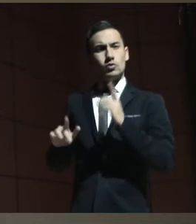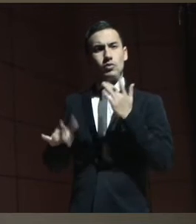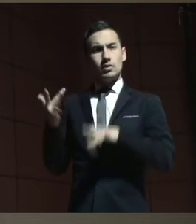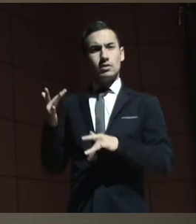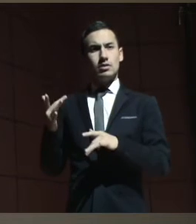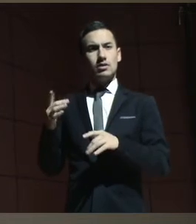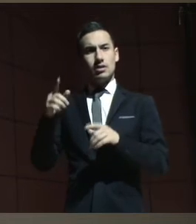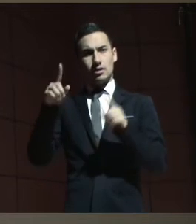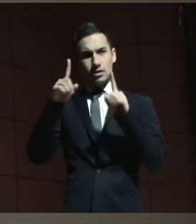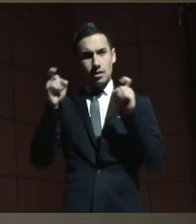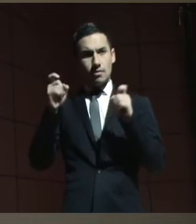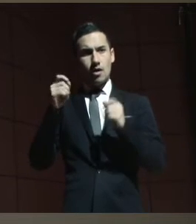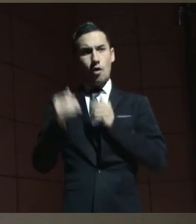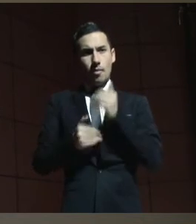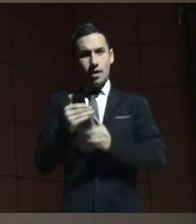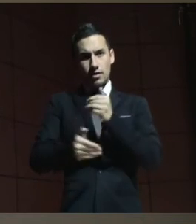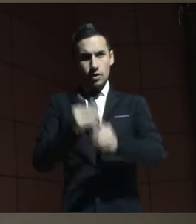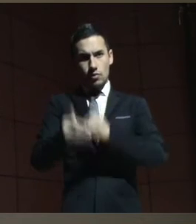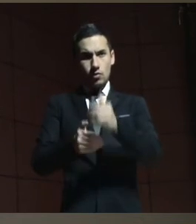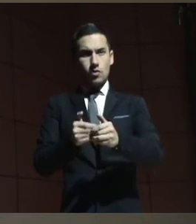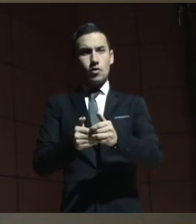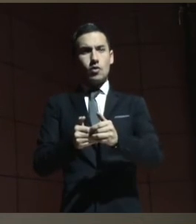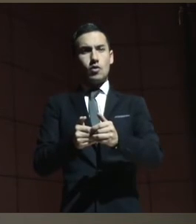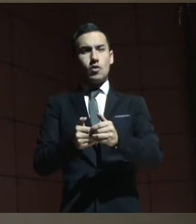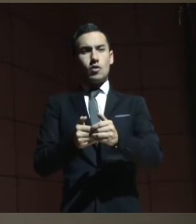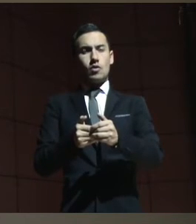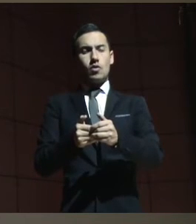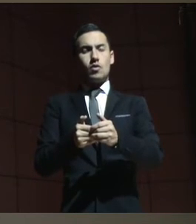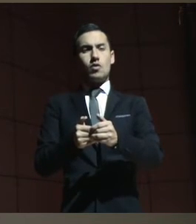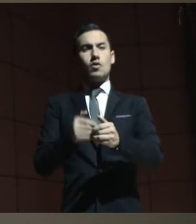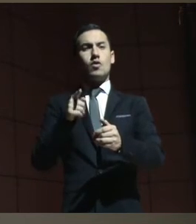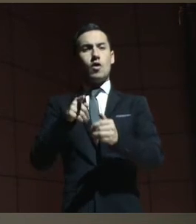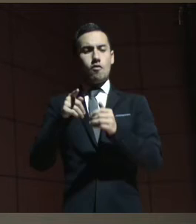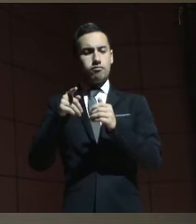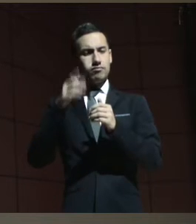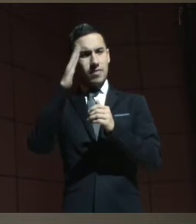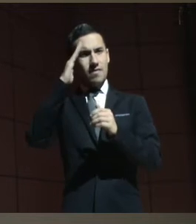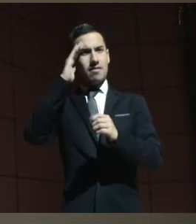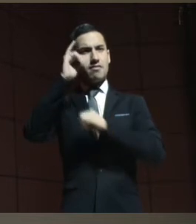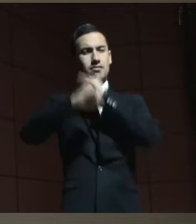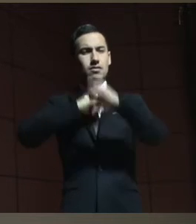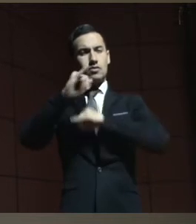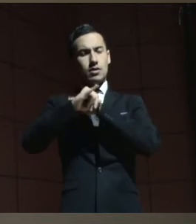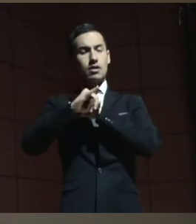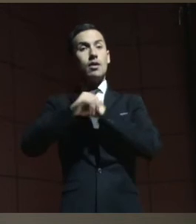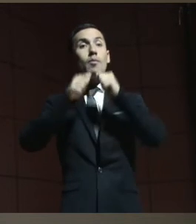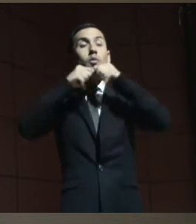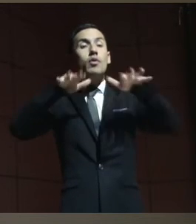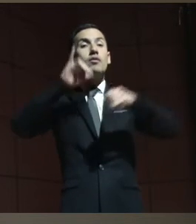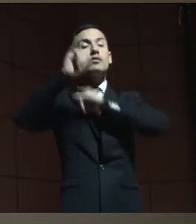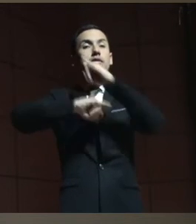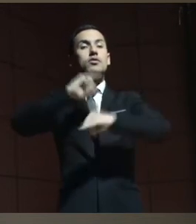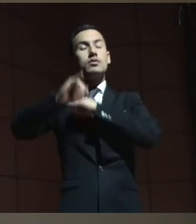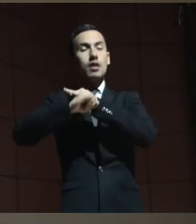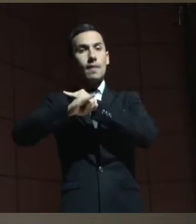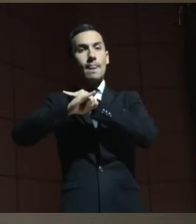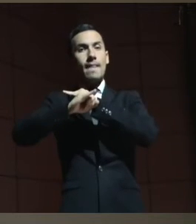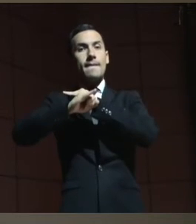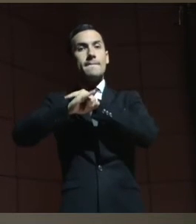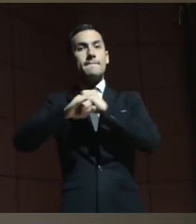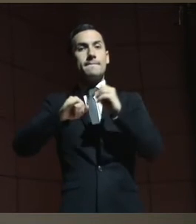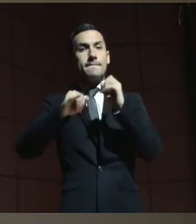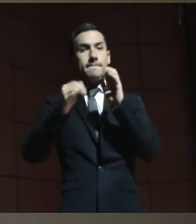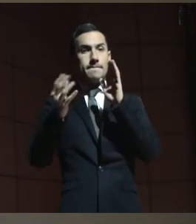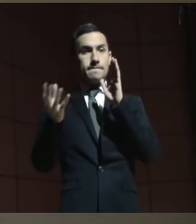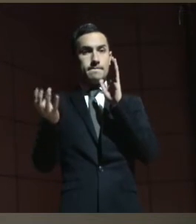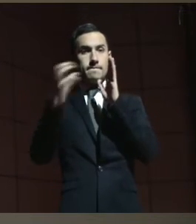las normas operativas constitucionales y el orden internacional, el orden público internacional que estaba en